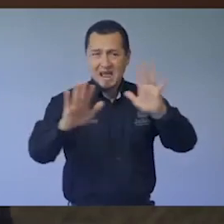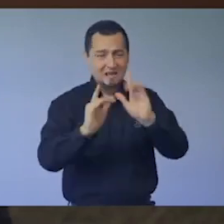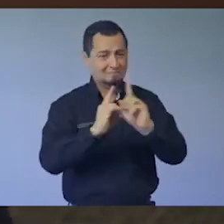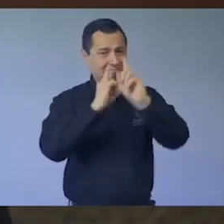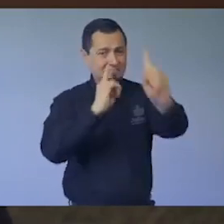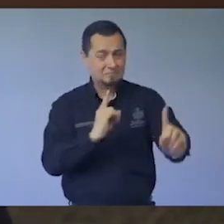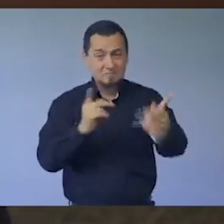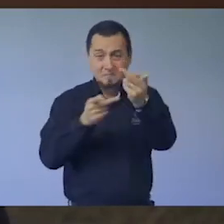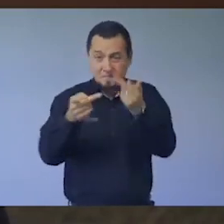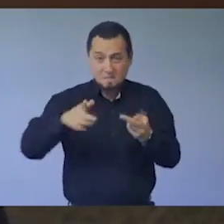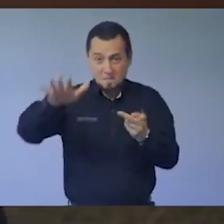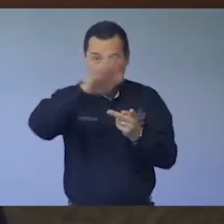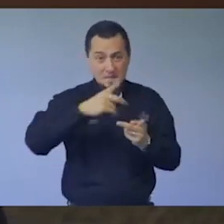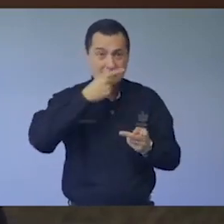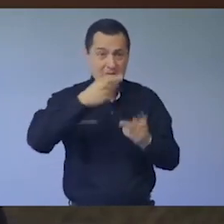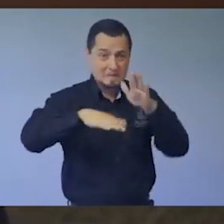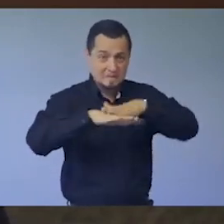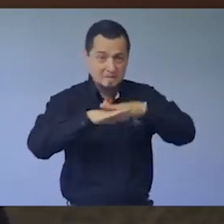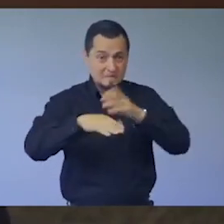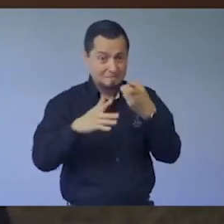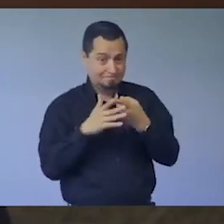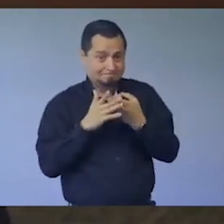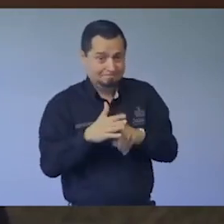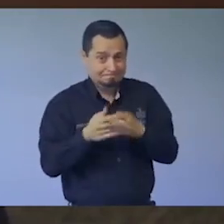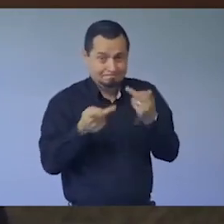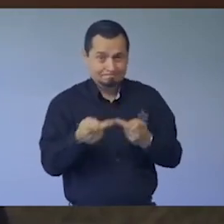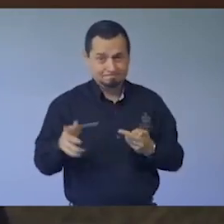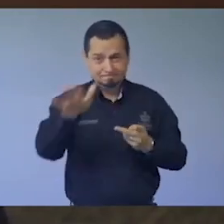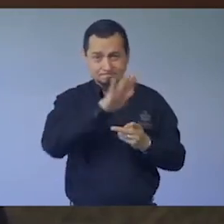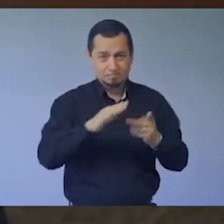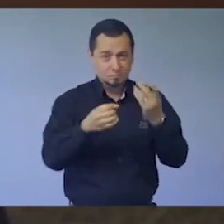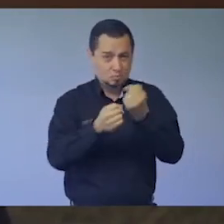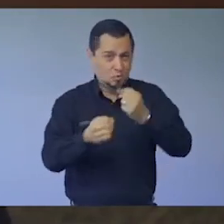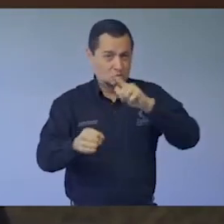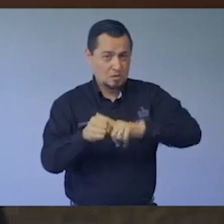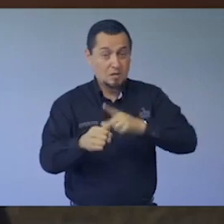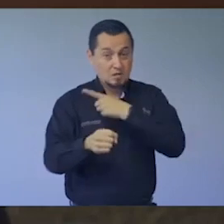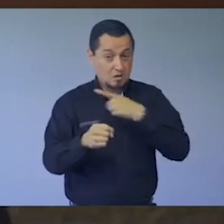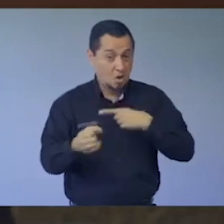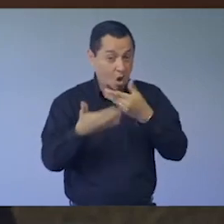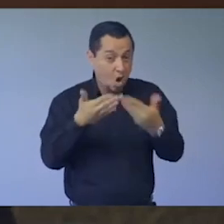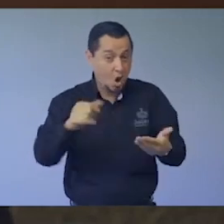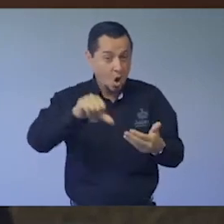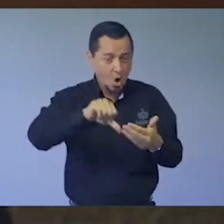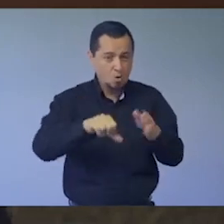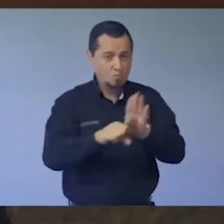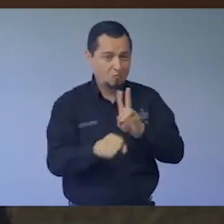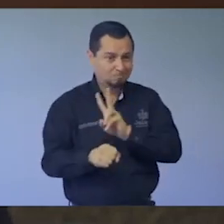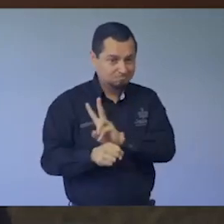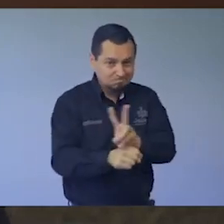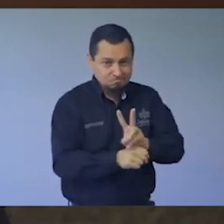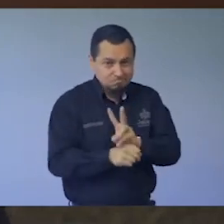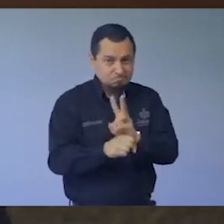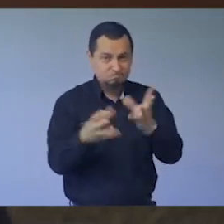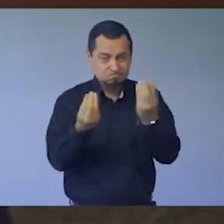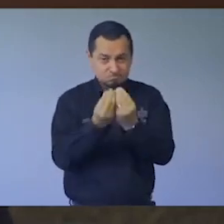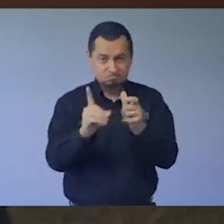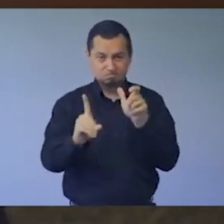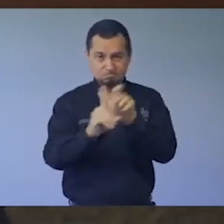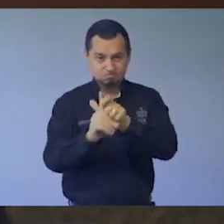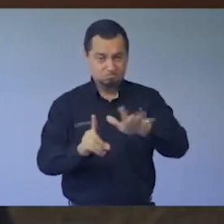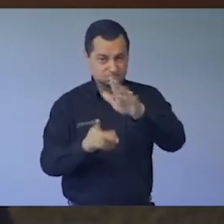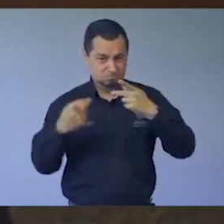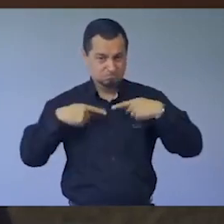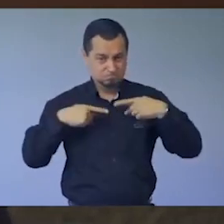las mismas medidas que anunciamos desde que inició la etapa de aislamiento social, solo que hoy vamos a vigilar que se cumplan